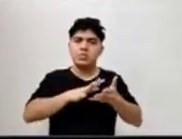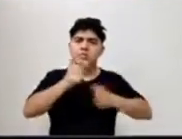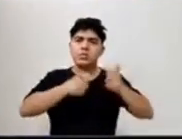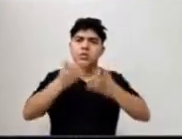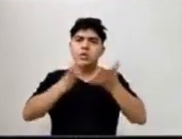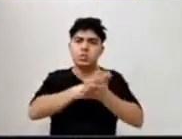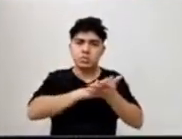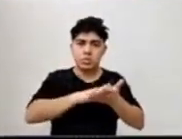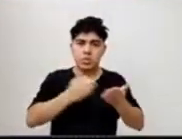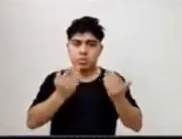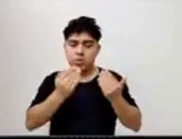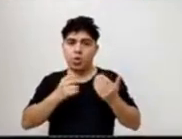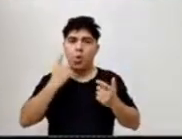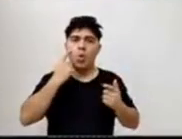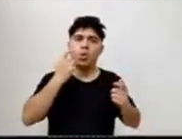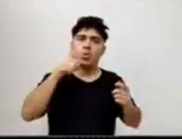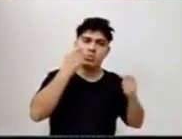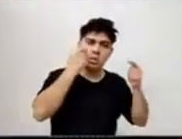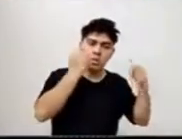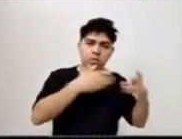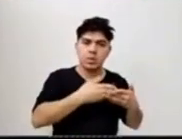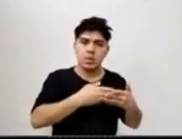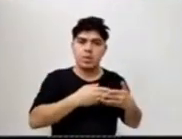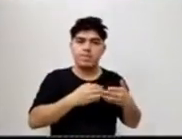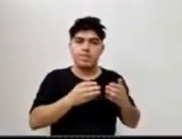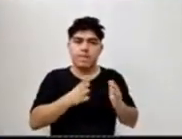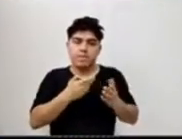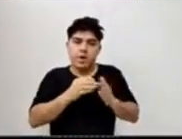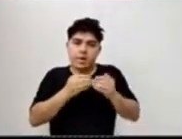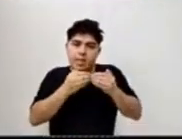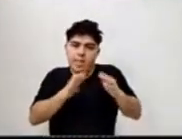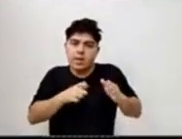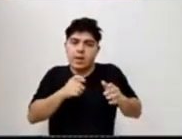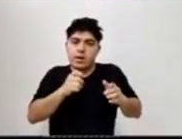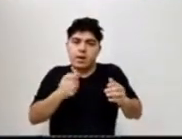podía, a las instituciones, le abrimos las puertas a la mayoría de la gente.